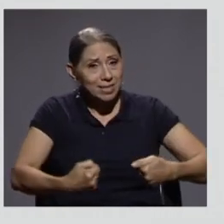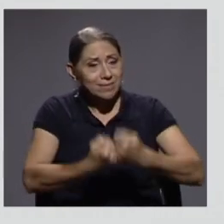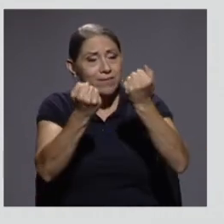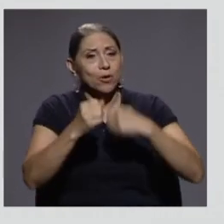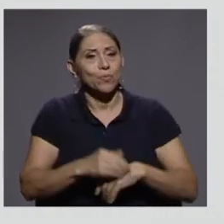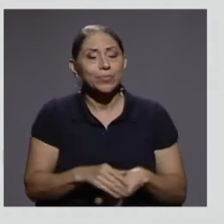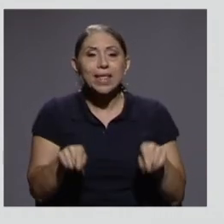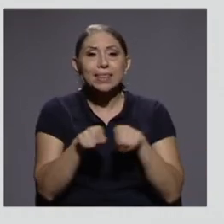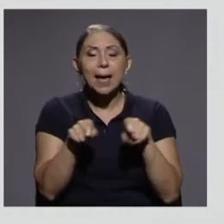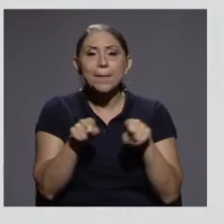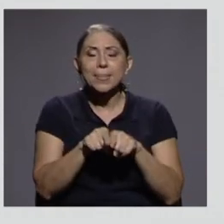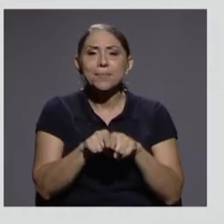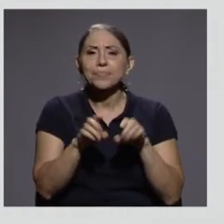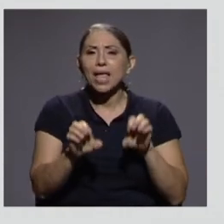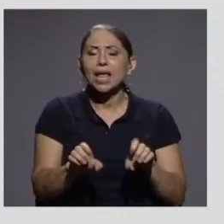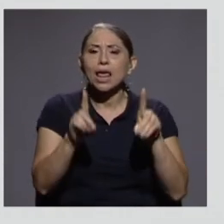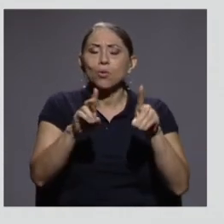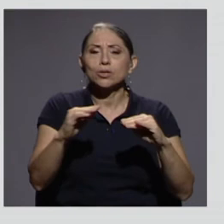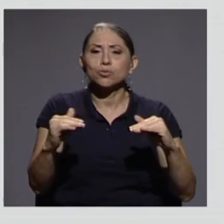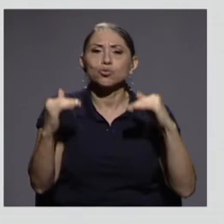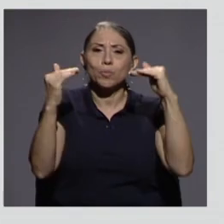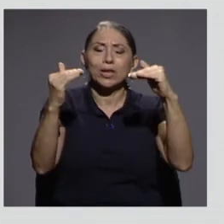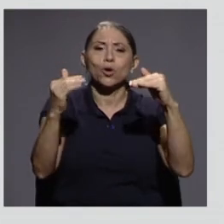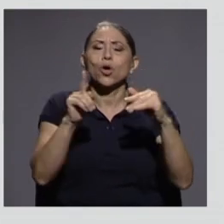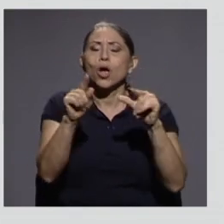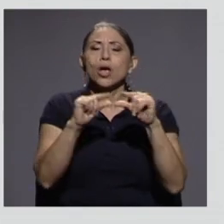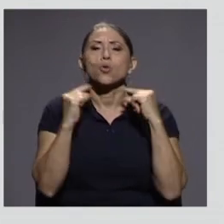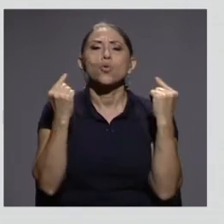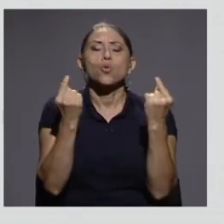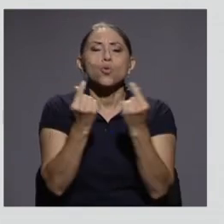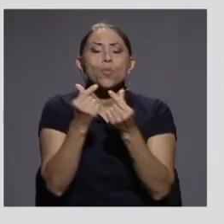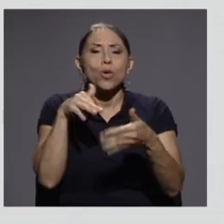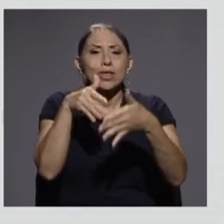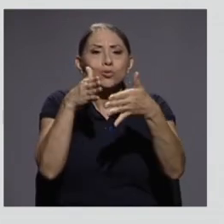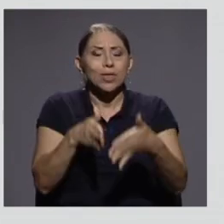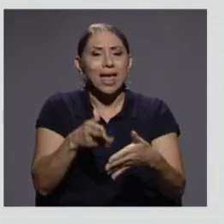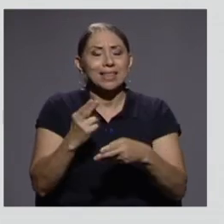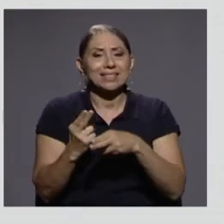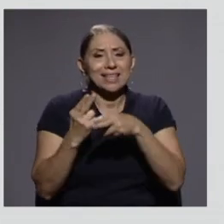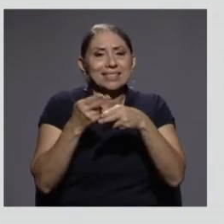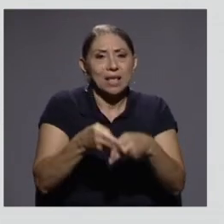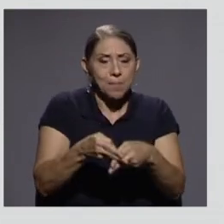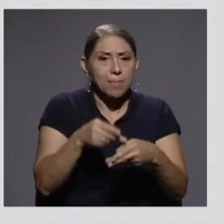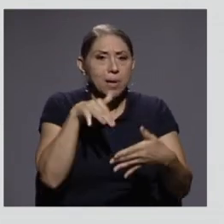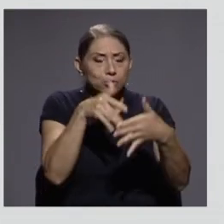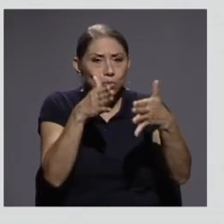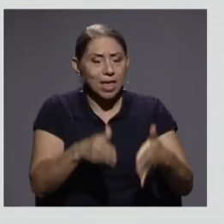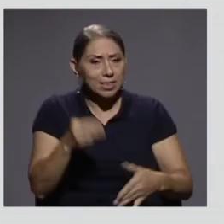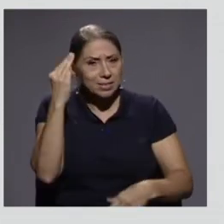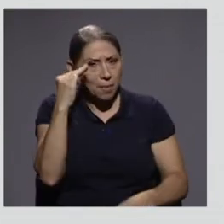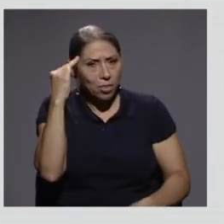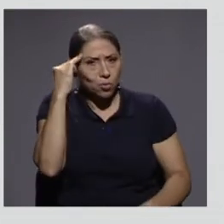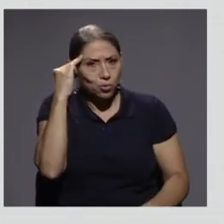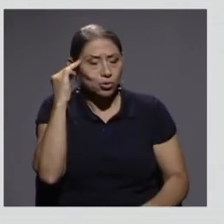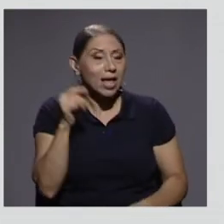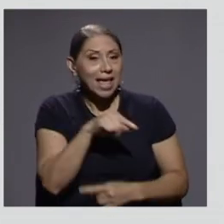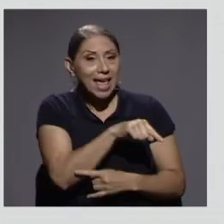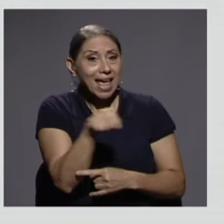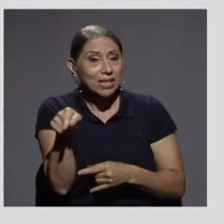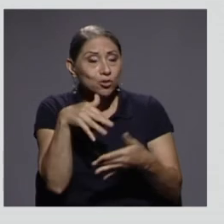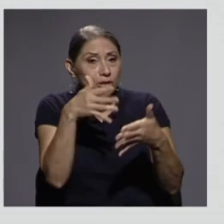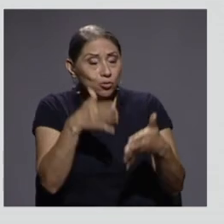educación superior un grupo de estudiantes que llamaríamos graduados o estudiantes más bien maduros, que son estudiantes que